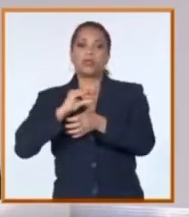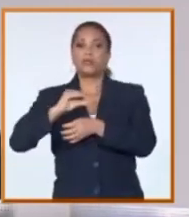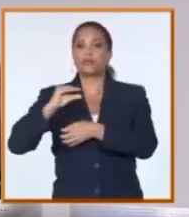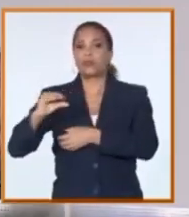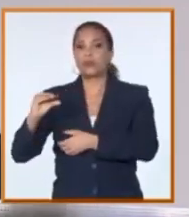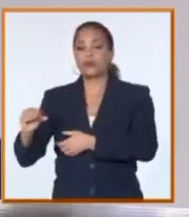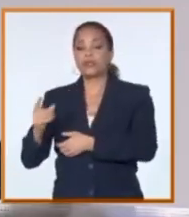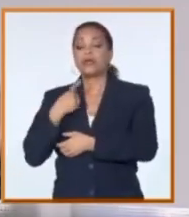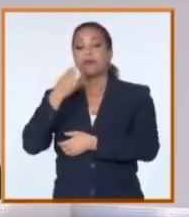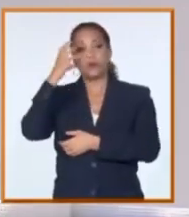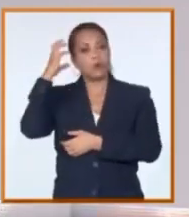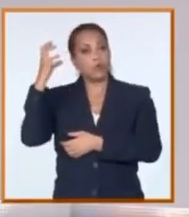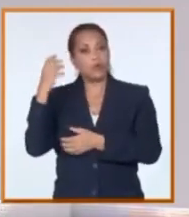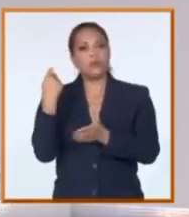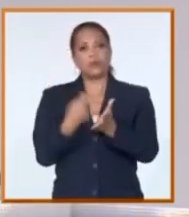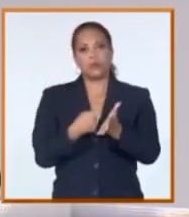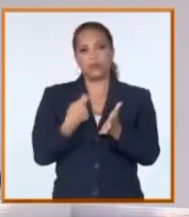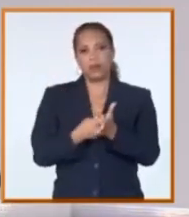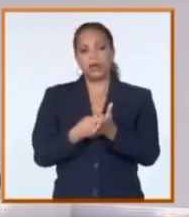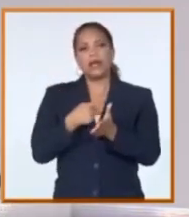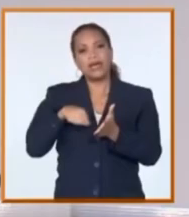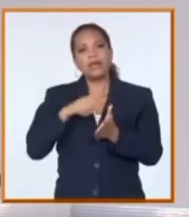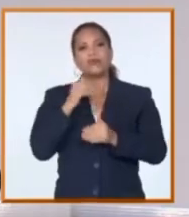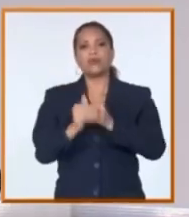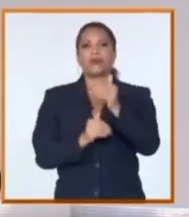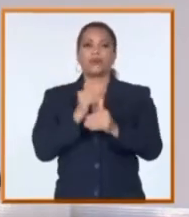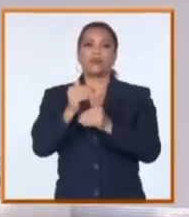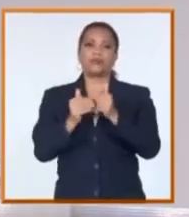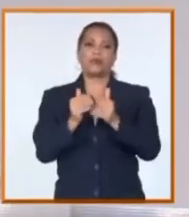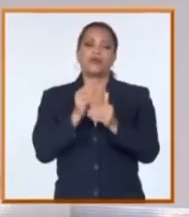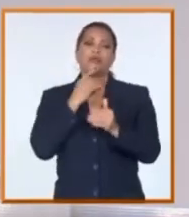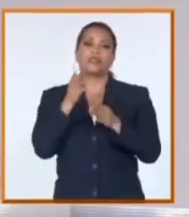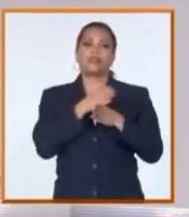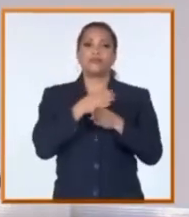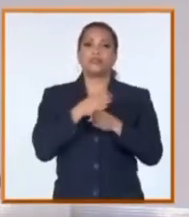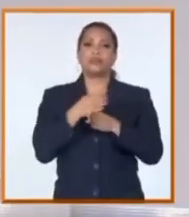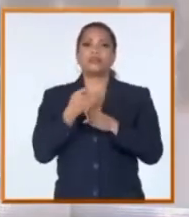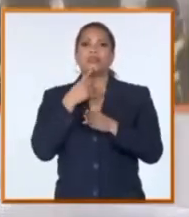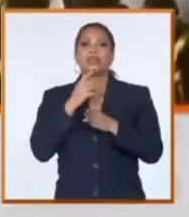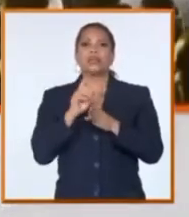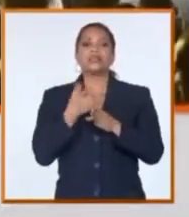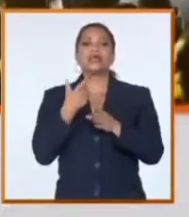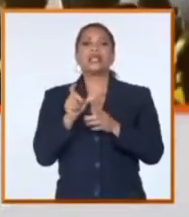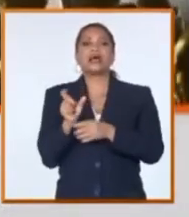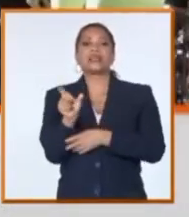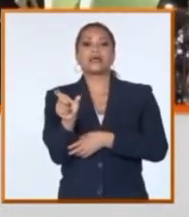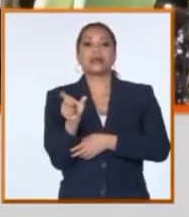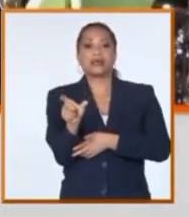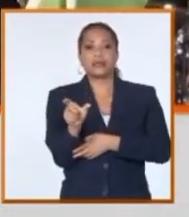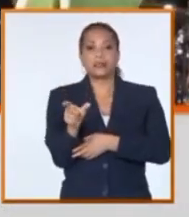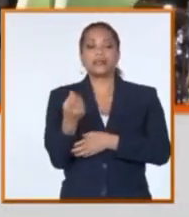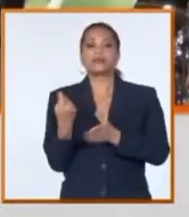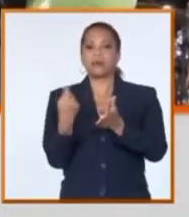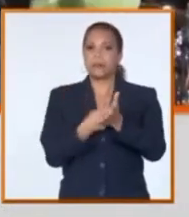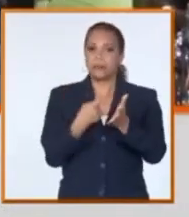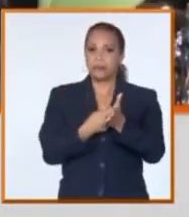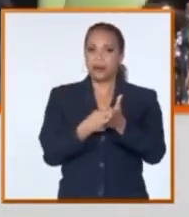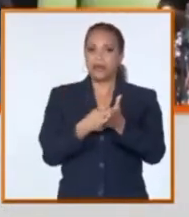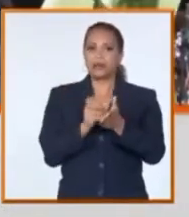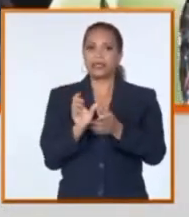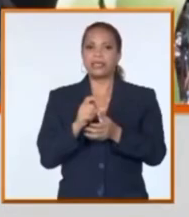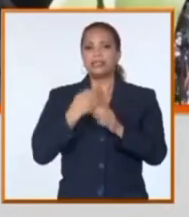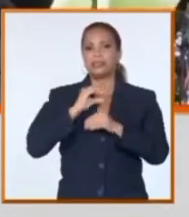Estado cubano y que ya tiene avanzado ese proceso de, sobre todo, la confección de las tarjetas magnéticas, que es uno de los elementos claves también para